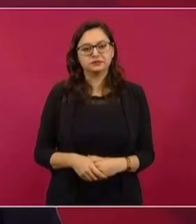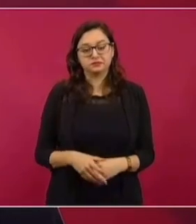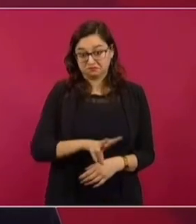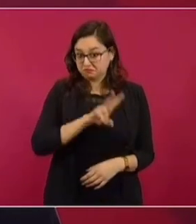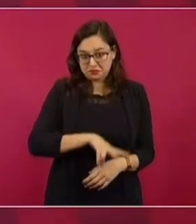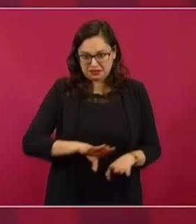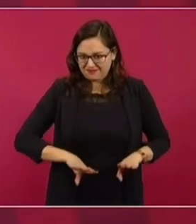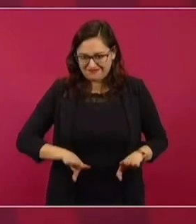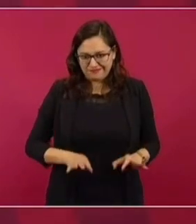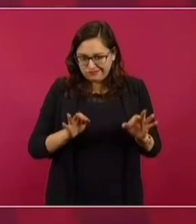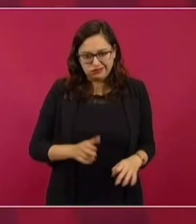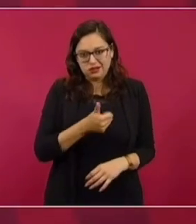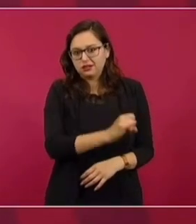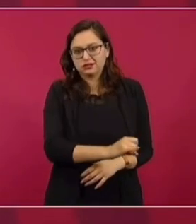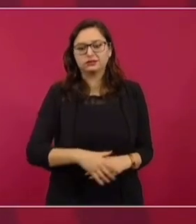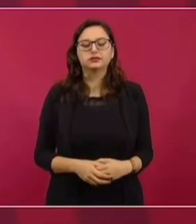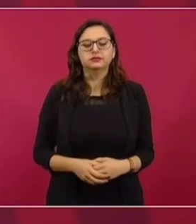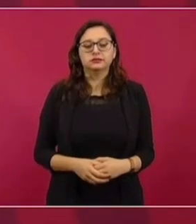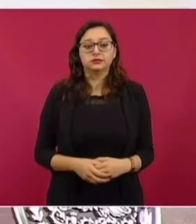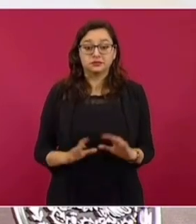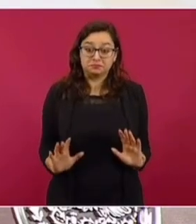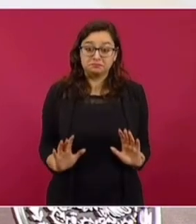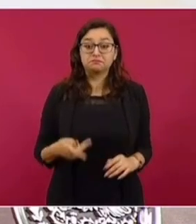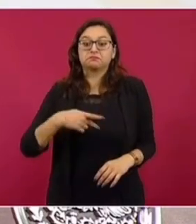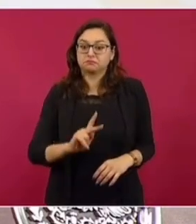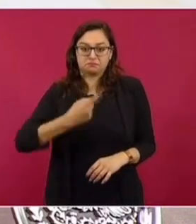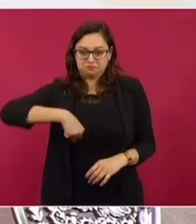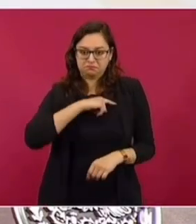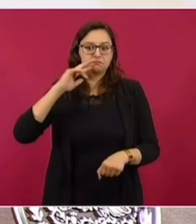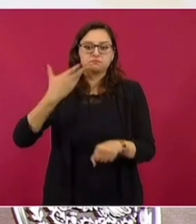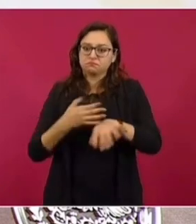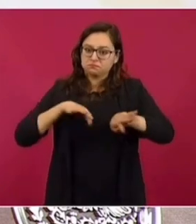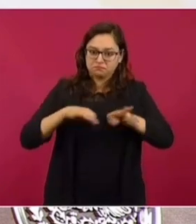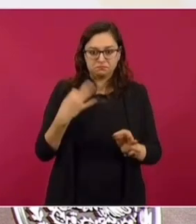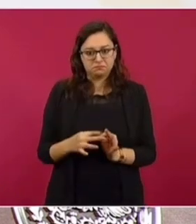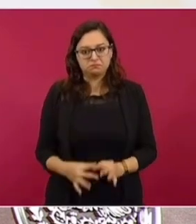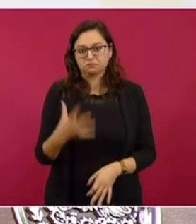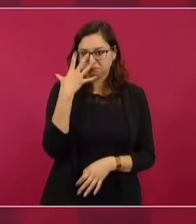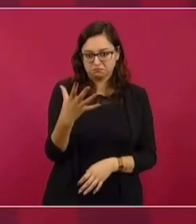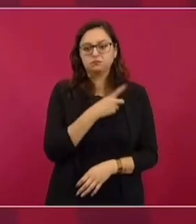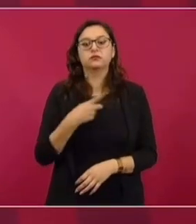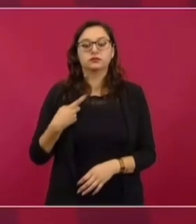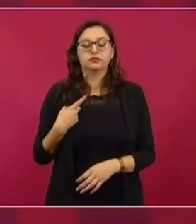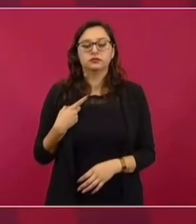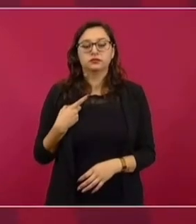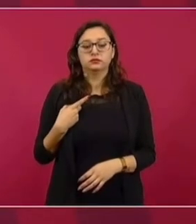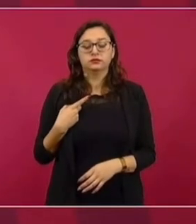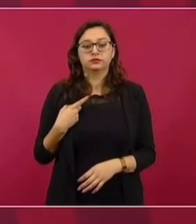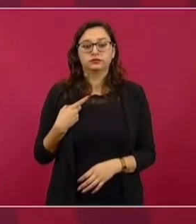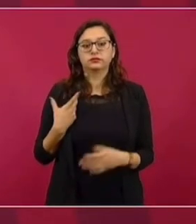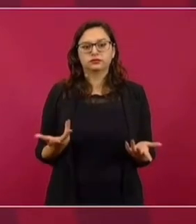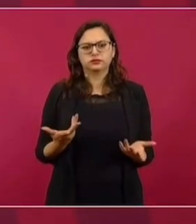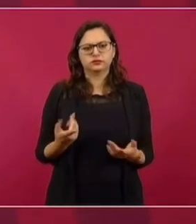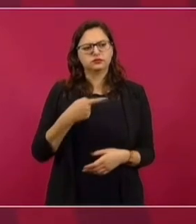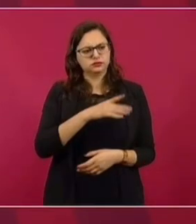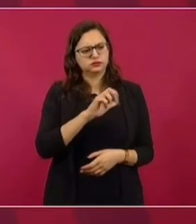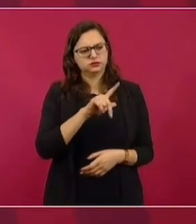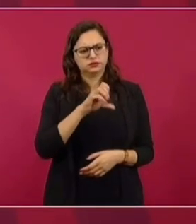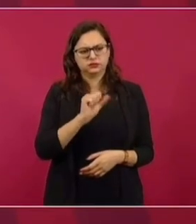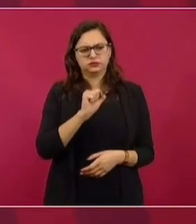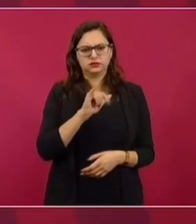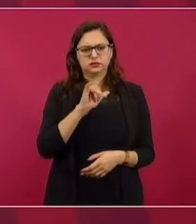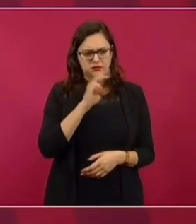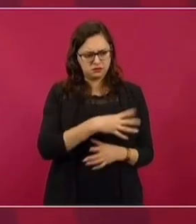Esa su verdadera doctrina. Pero pues tenemos que actuar con responsabilidad, con seriedad. Y eso es lo que expresó Carlos Slim y se lo